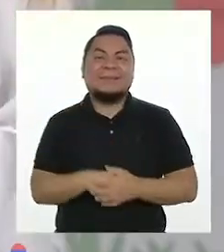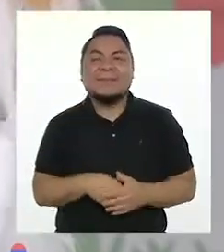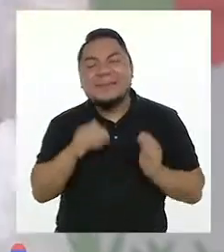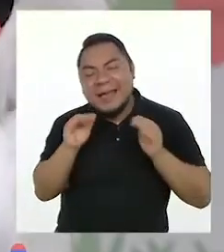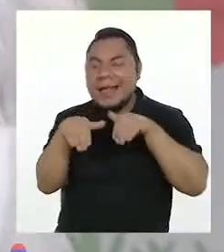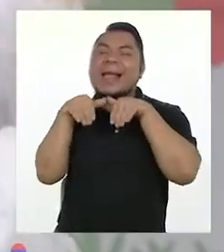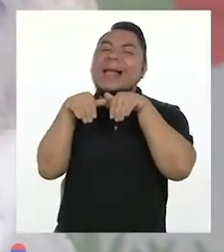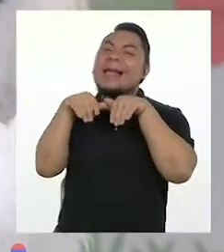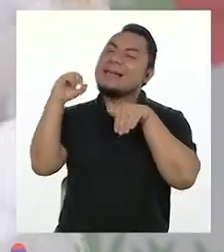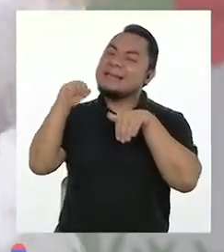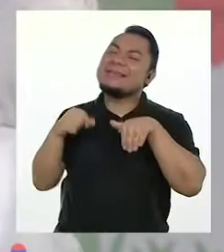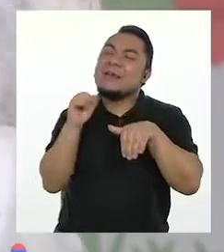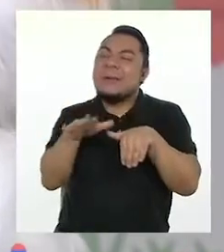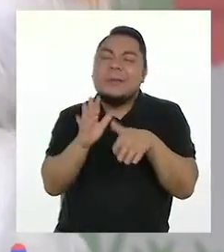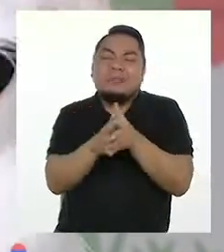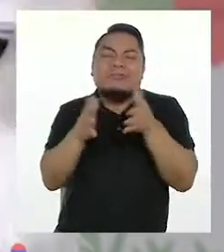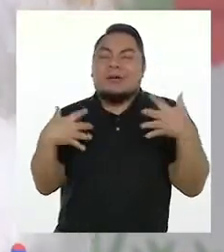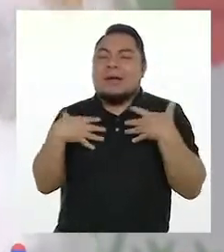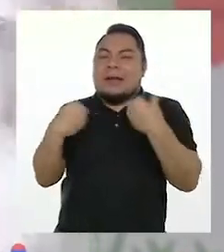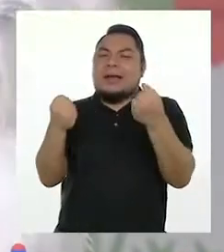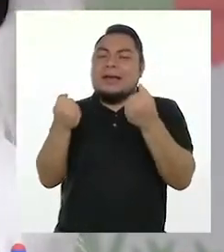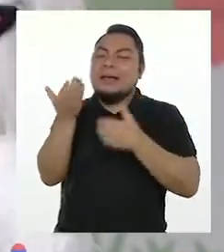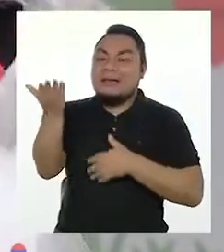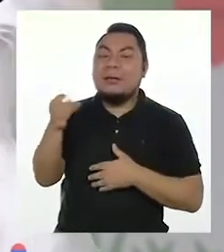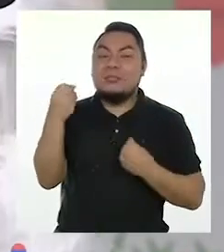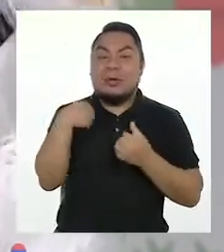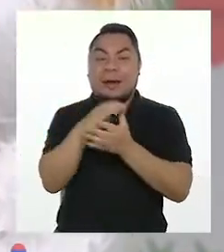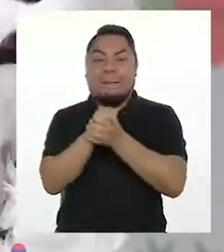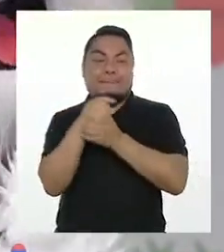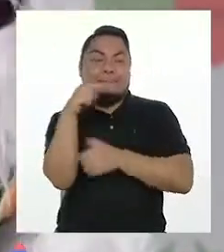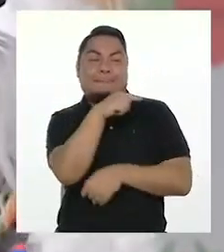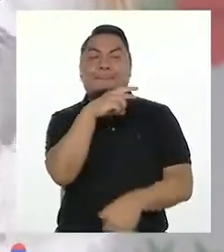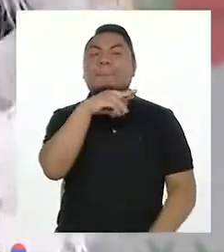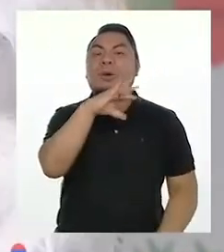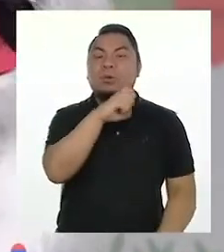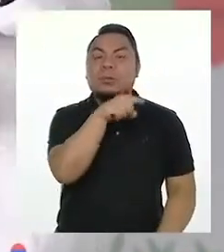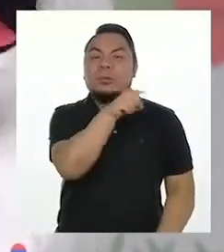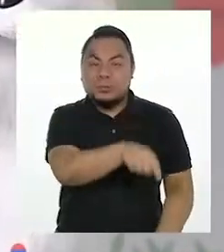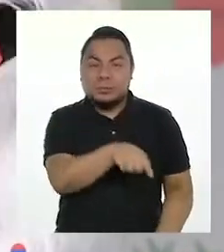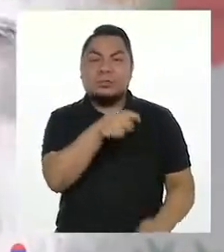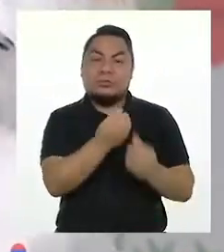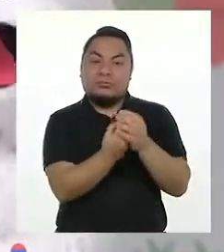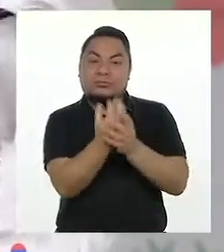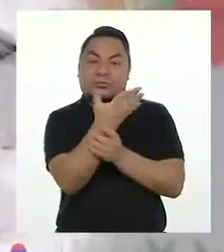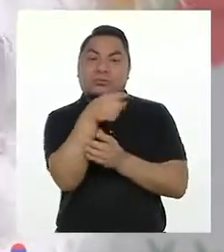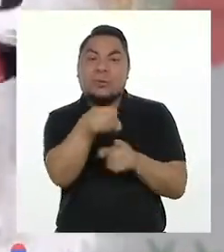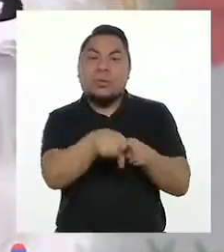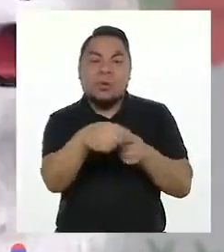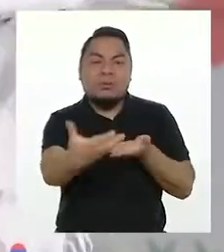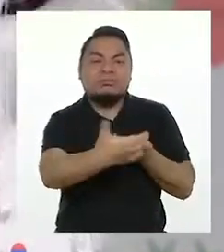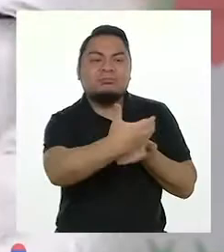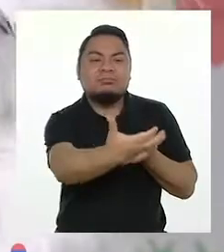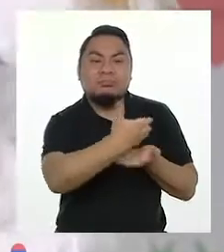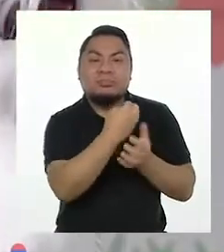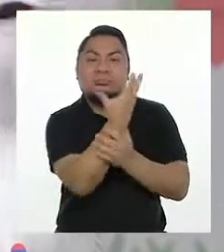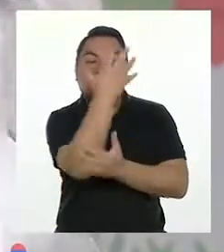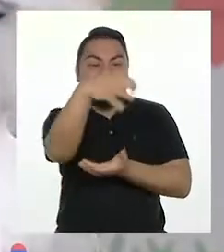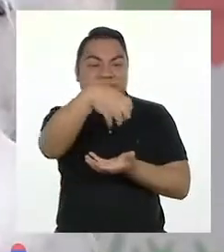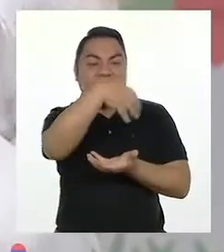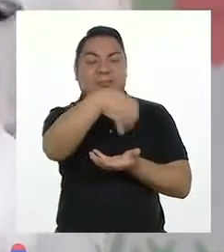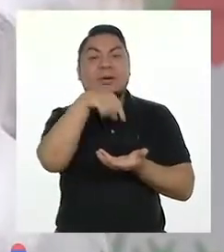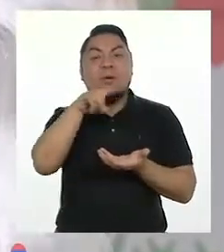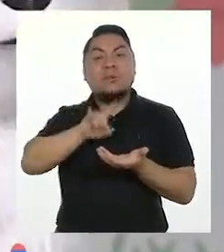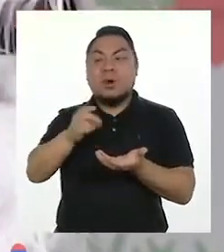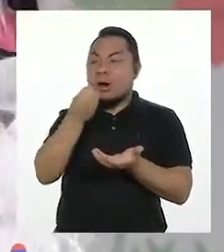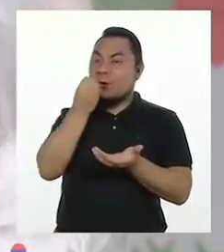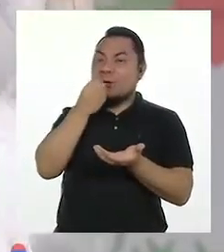Y es bien saludable, Fátima, porque mi amigo Mico cultiva el mismo todos los alimentos que usa